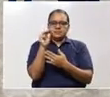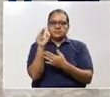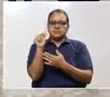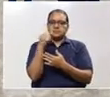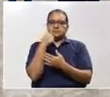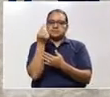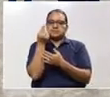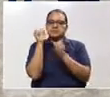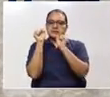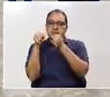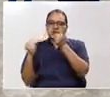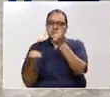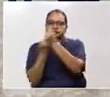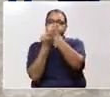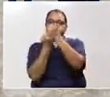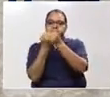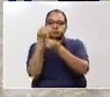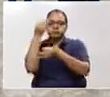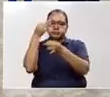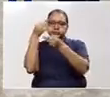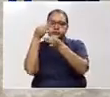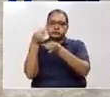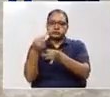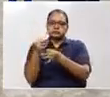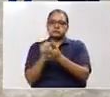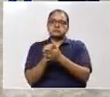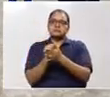de este acuerdo.